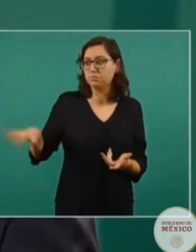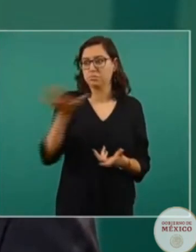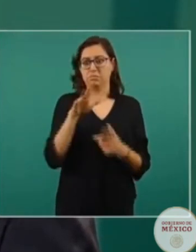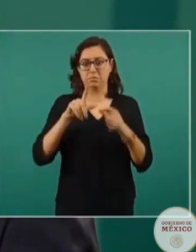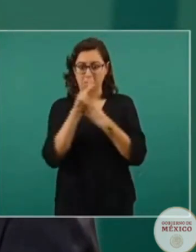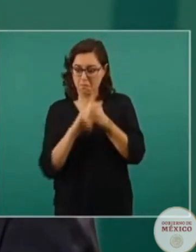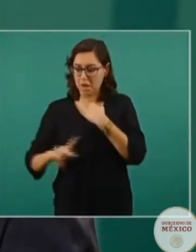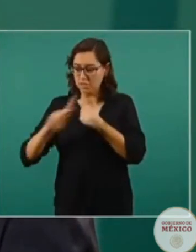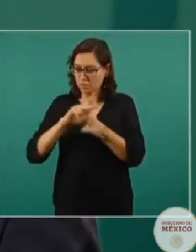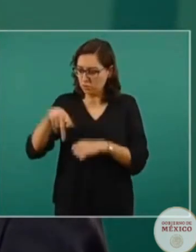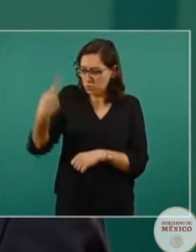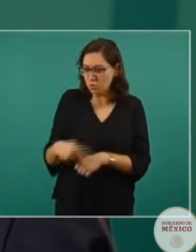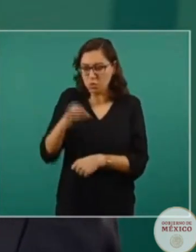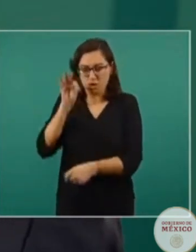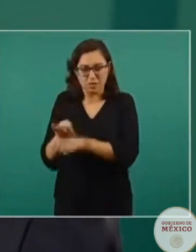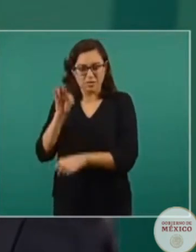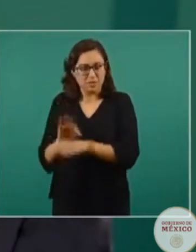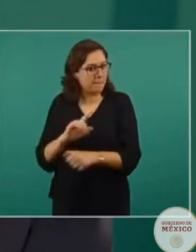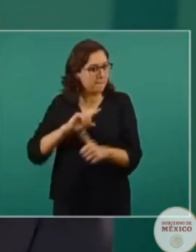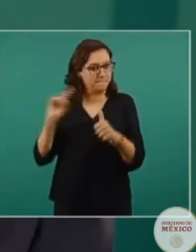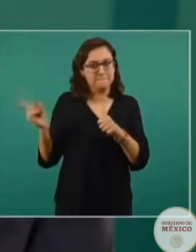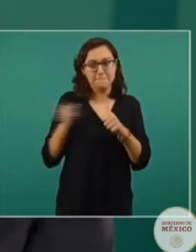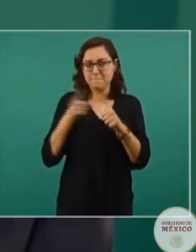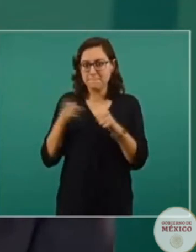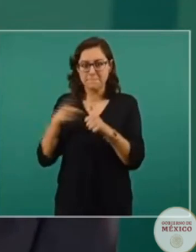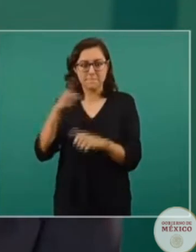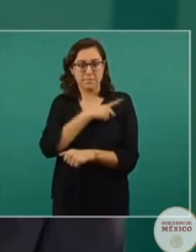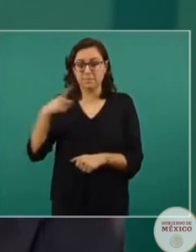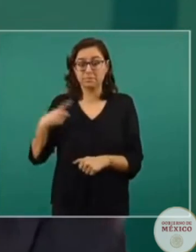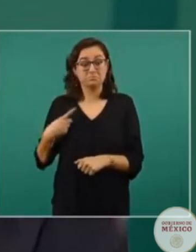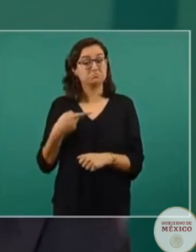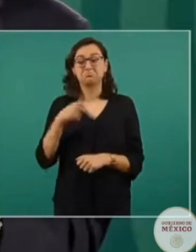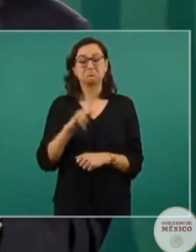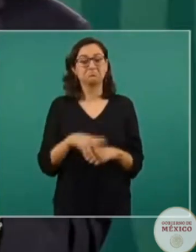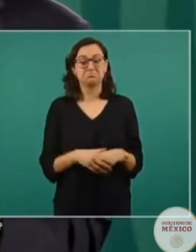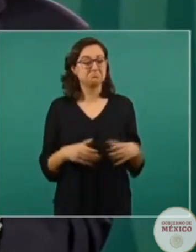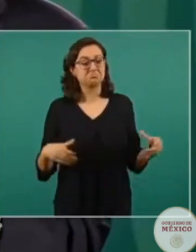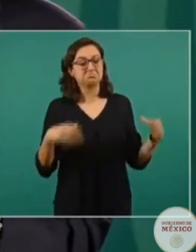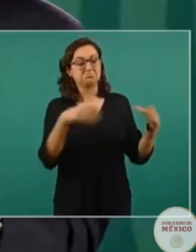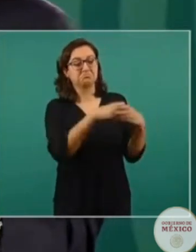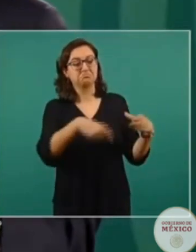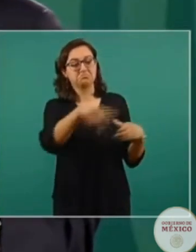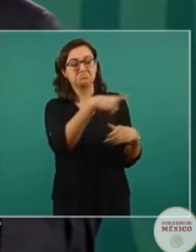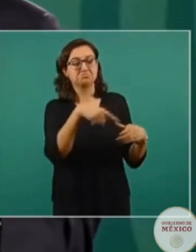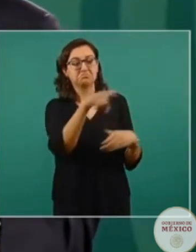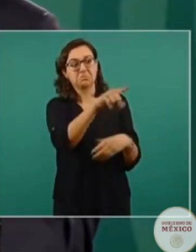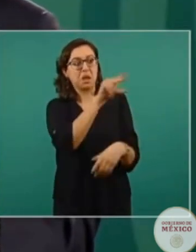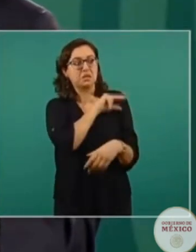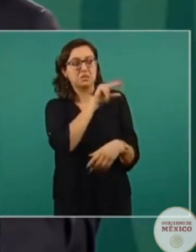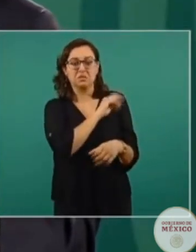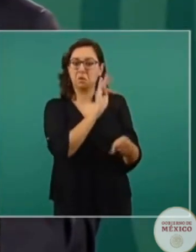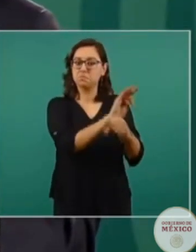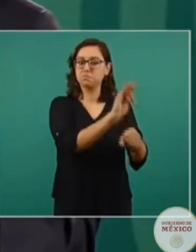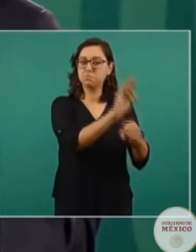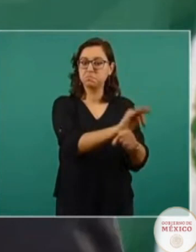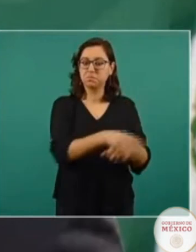candidatos. El presidente López Obrador nada más ayuda, manda a la Guardia Nacional. Amigos y